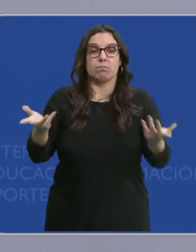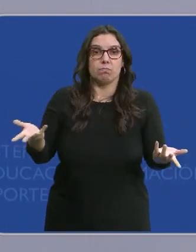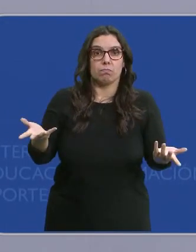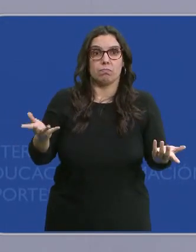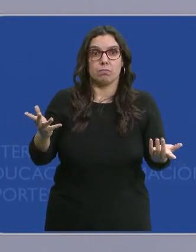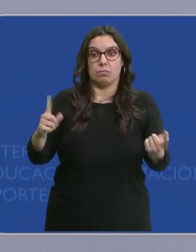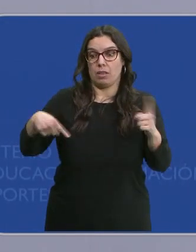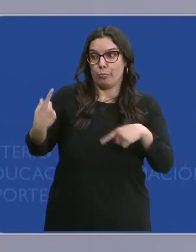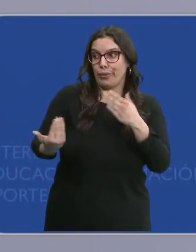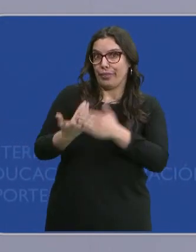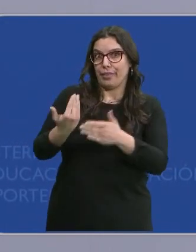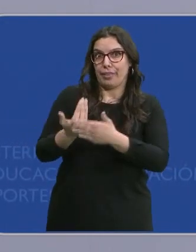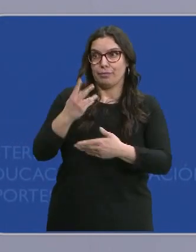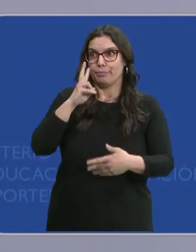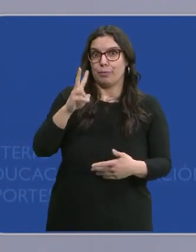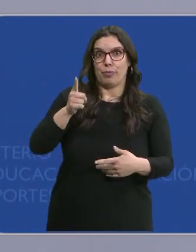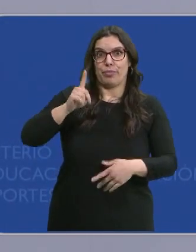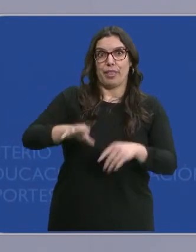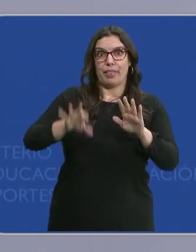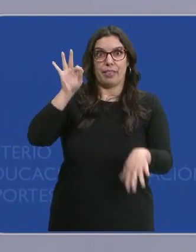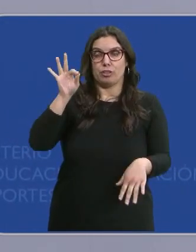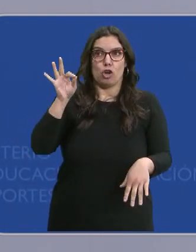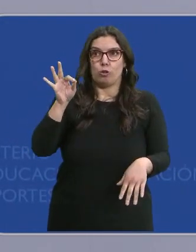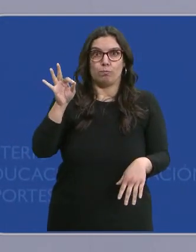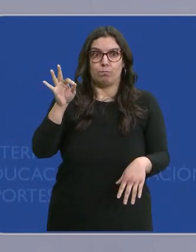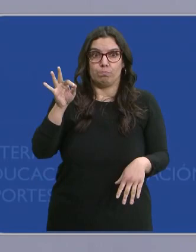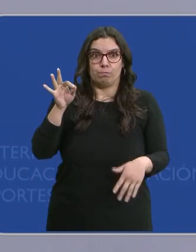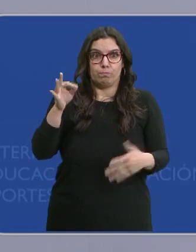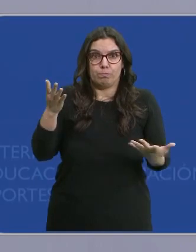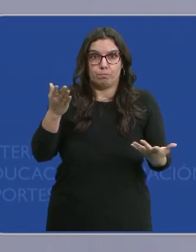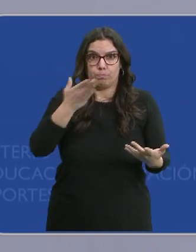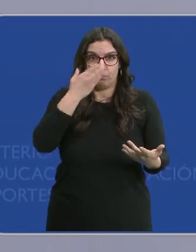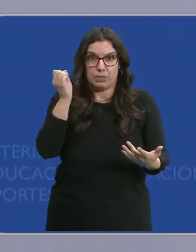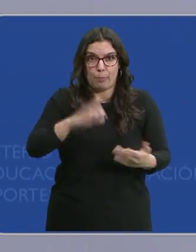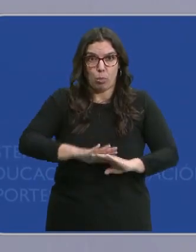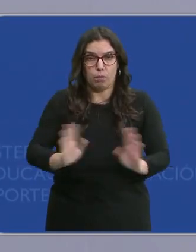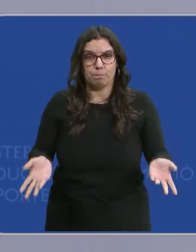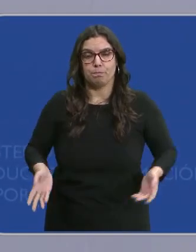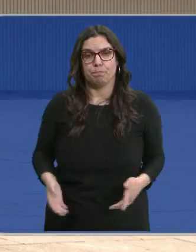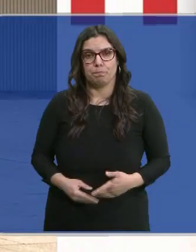visto tan solo unos días después que esa decisión fue una absoluta chapuza.